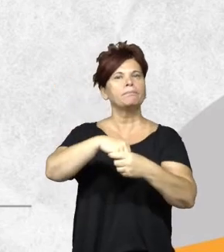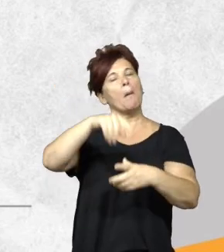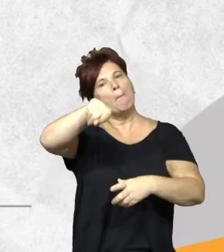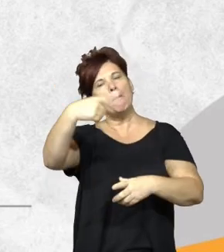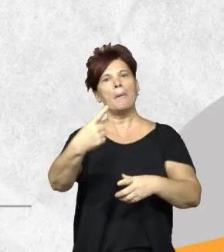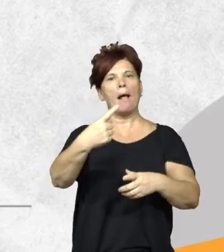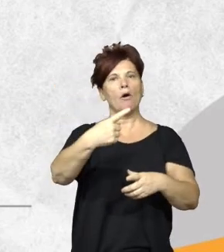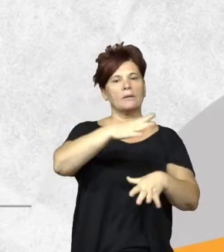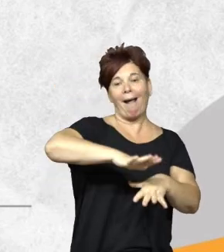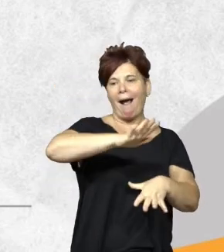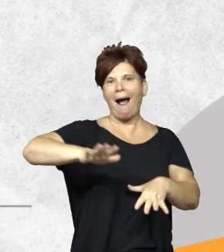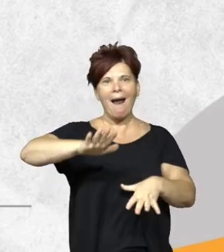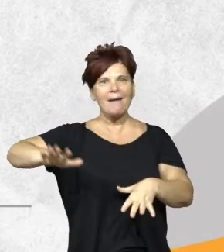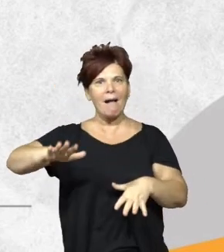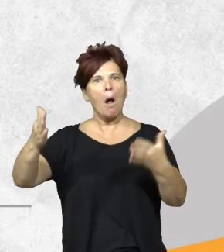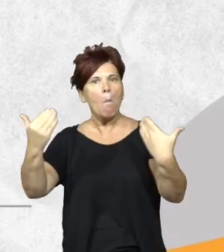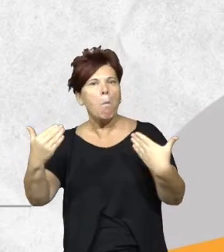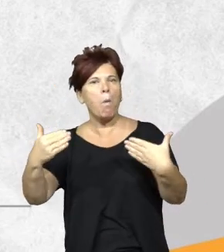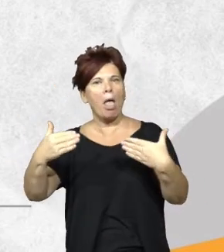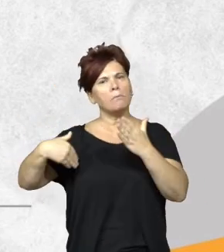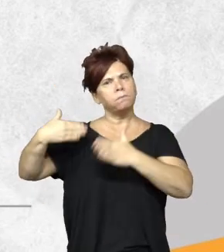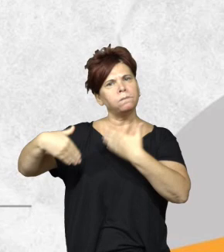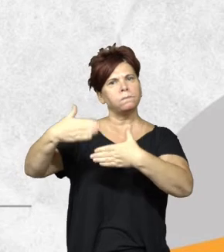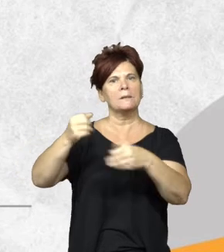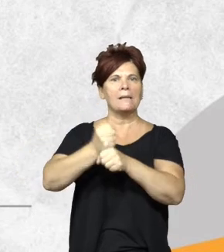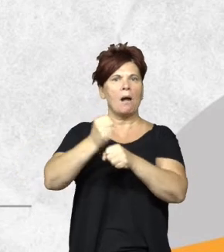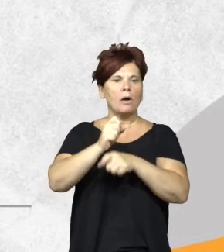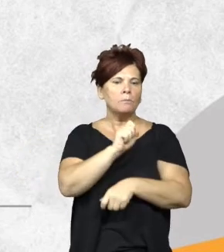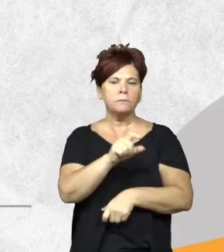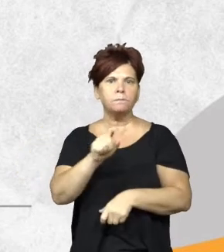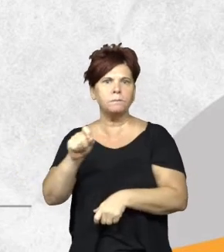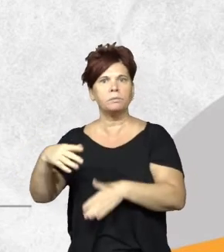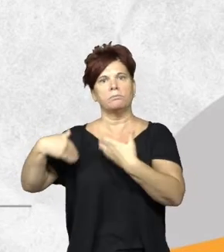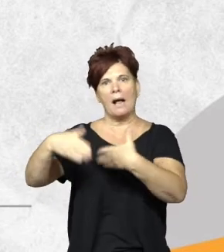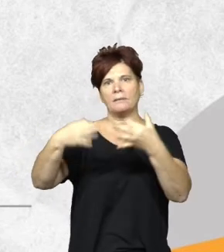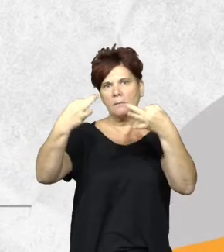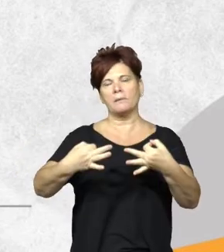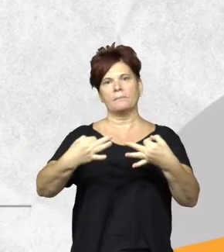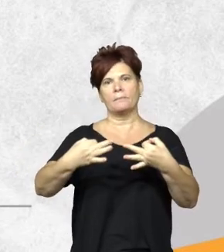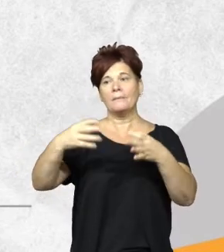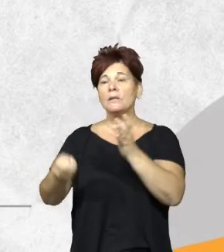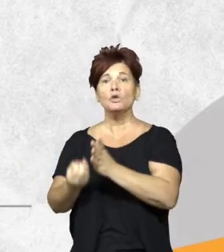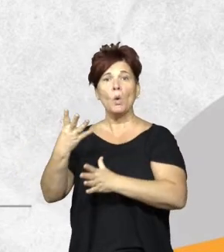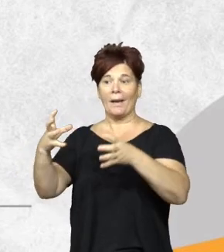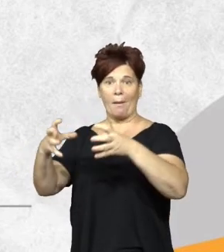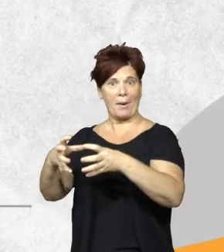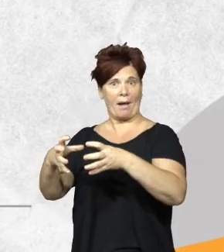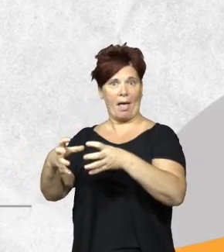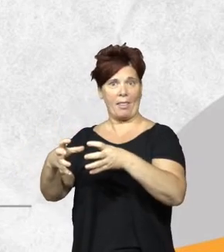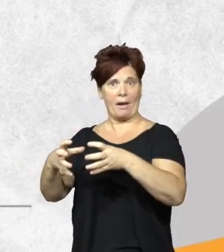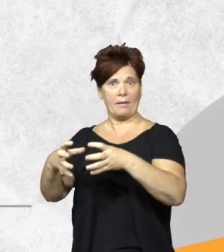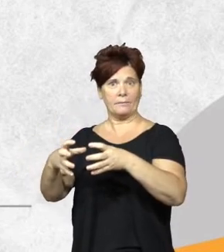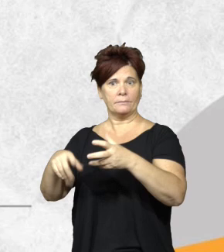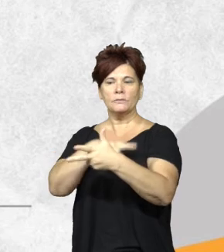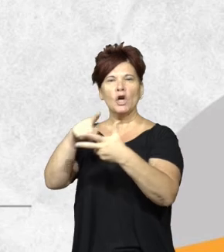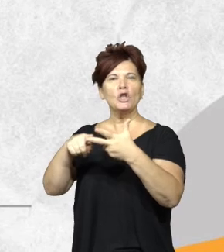áreas puedan llevar a cabo su trabajo se crea esta esta brigada y con tres